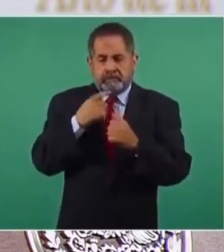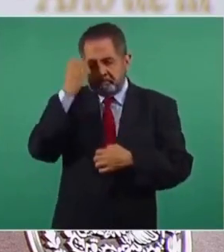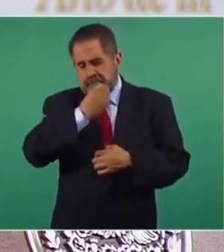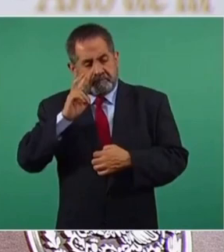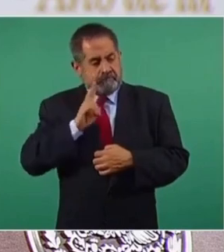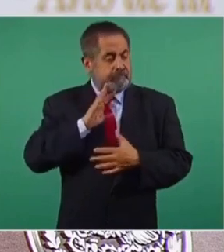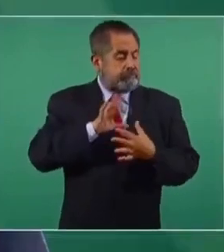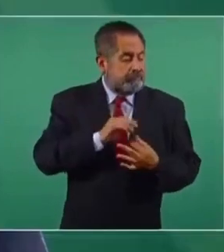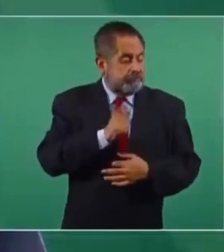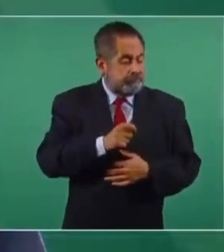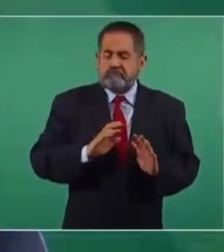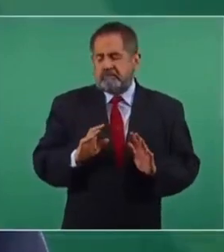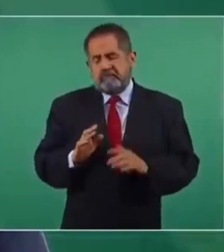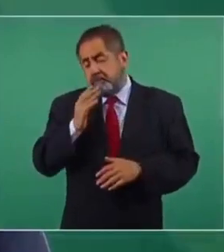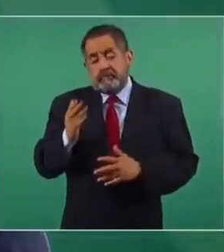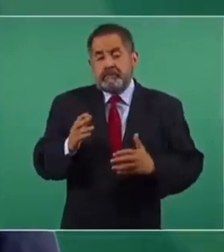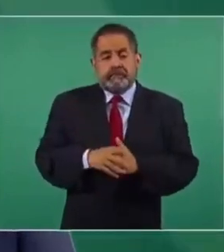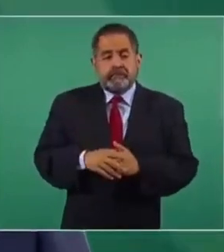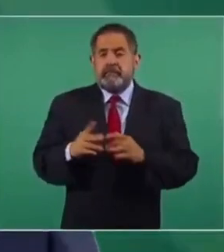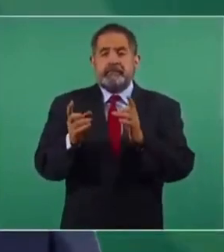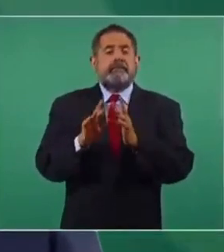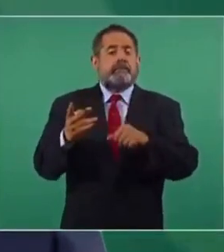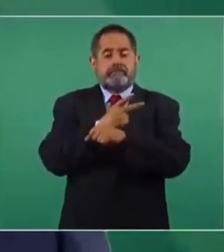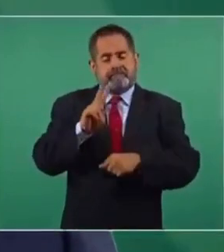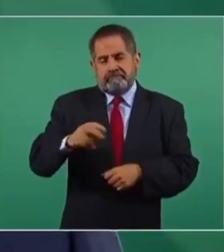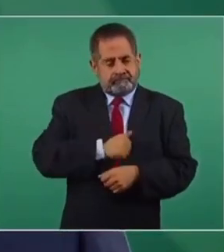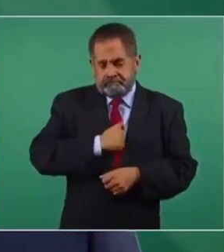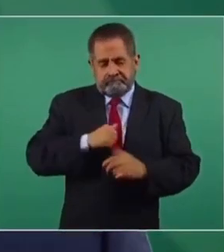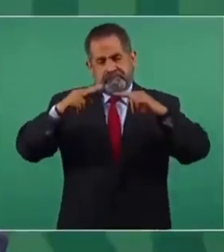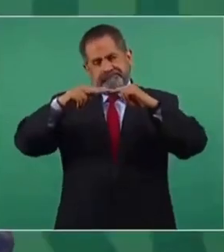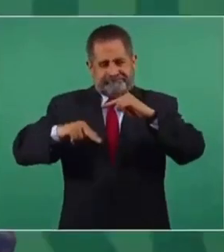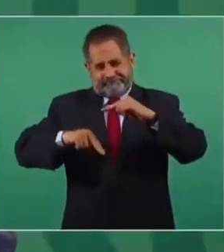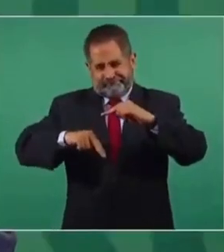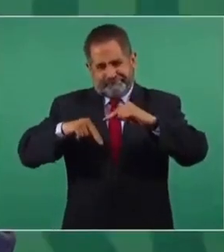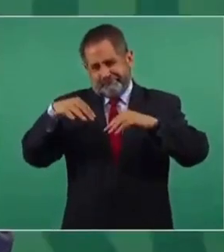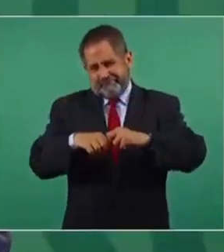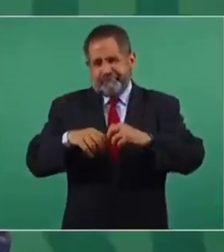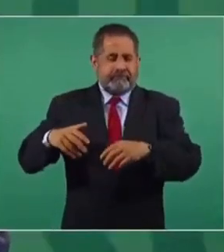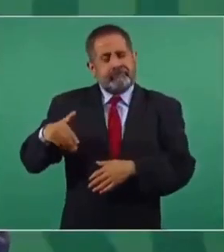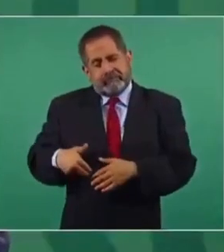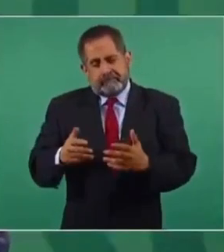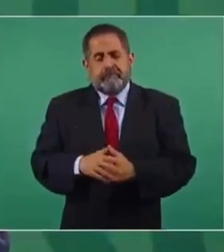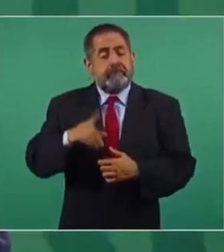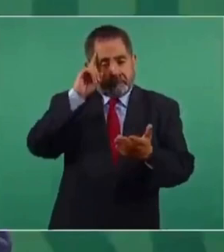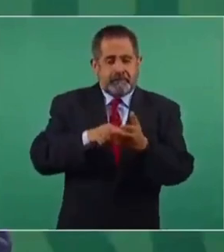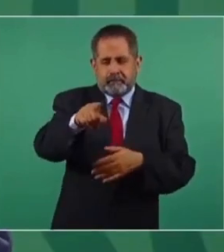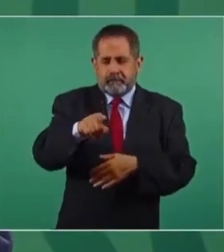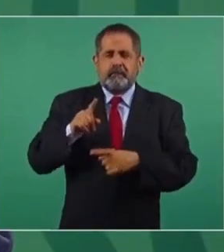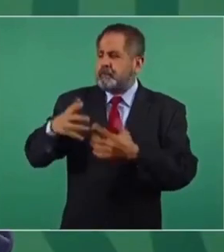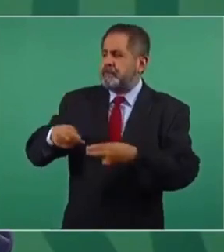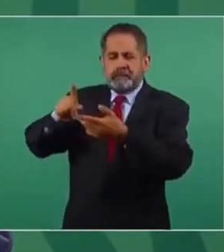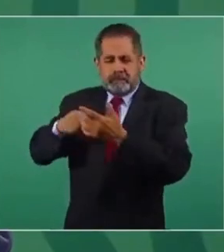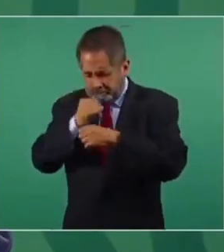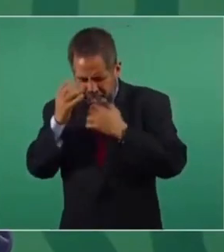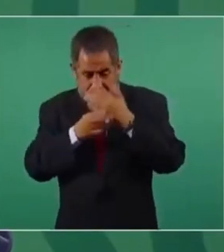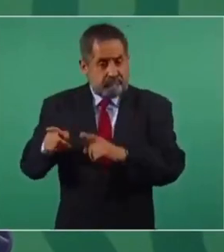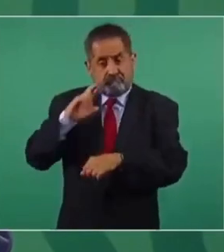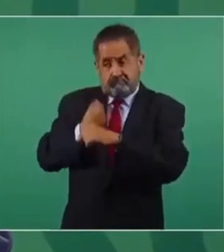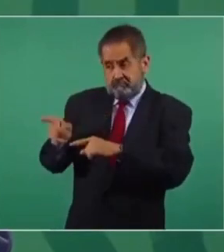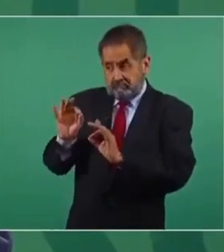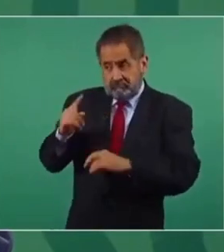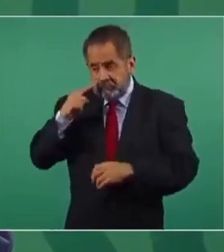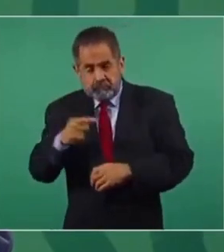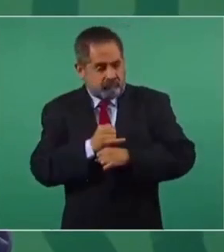análisis, acercamiento de lo que ocasionó este lamentable accidente. Creo que la empresa que lo elaboró es seria